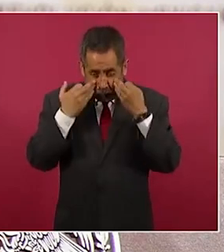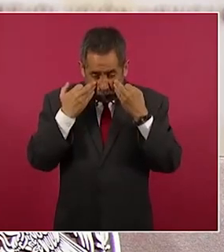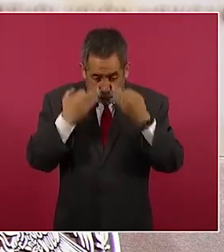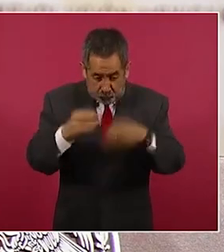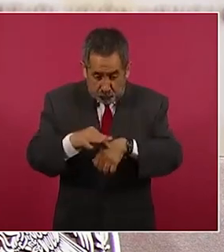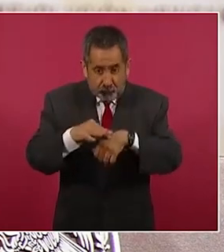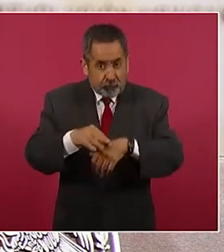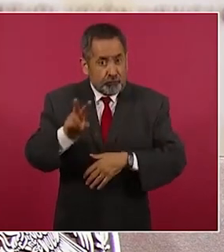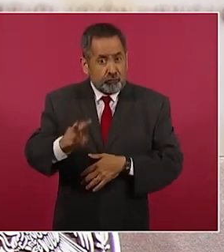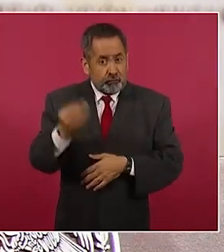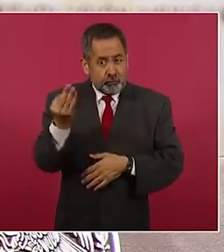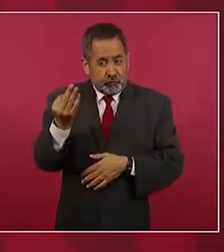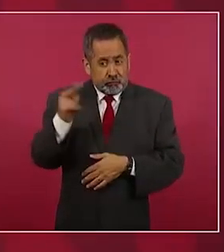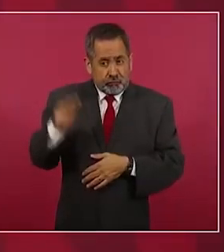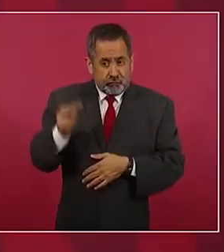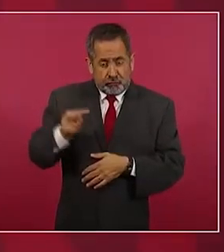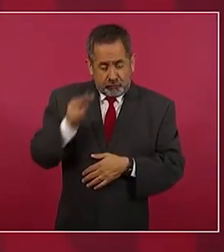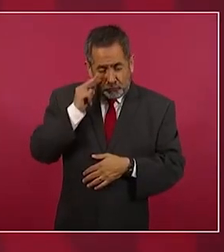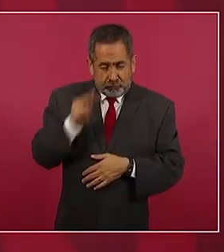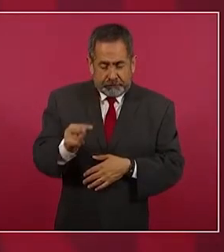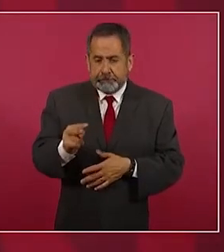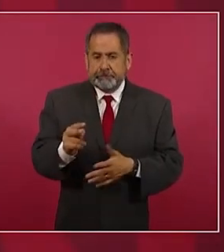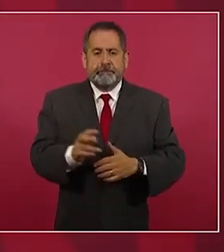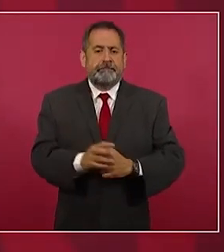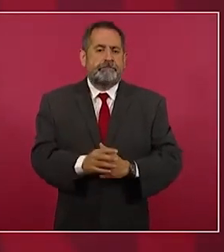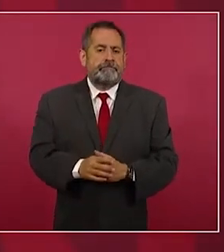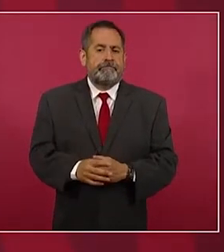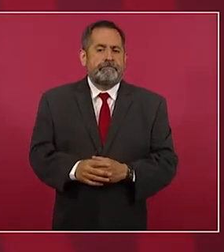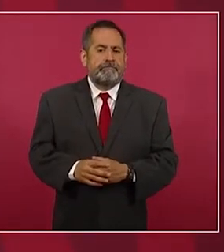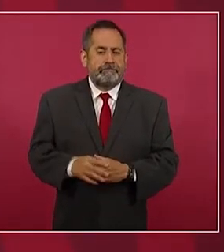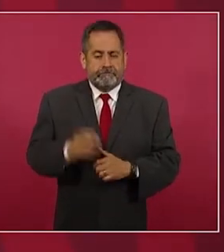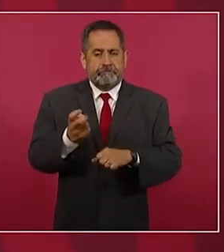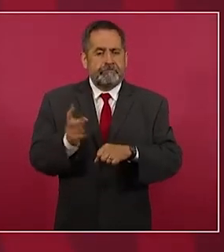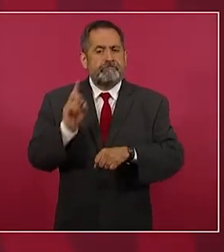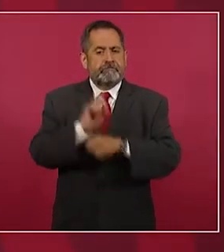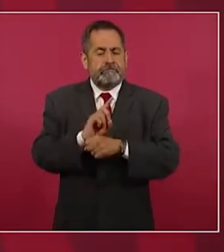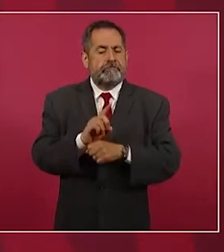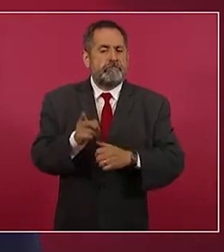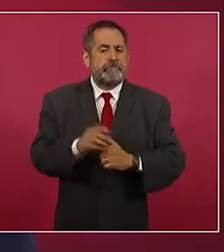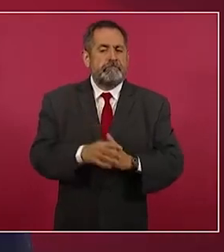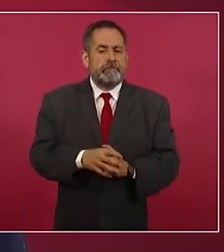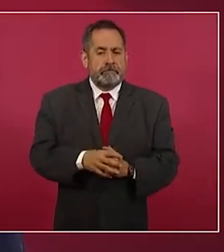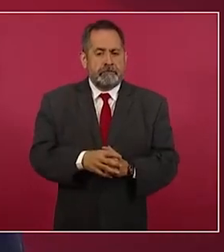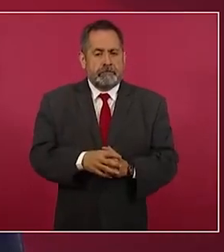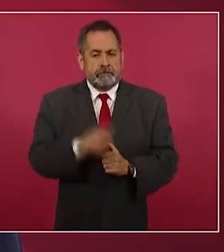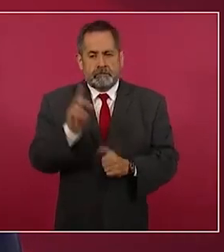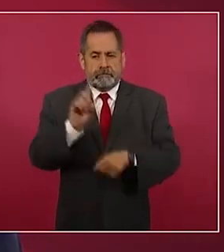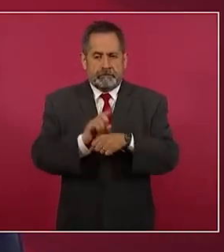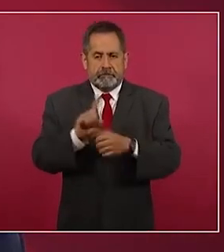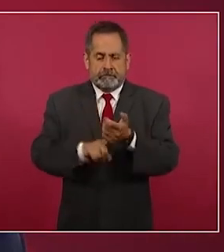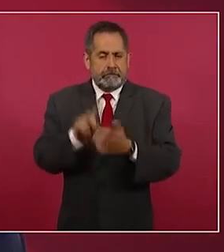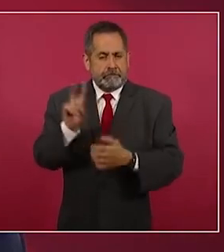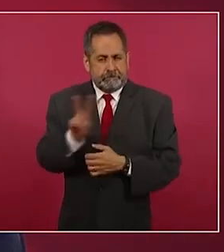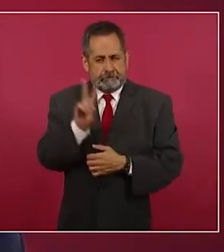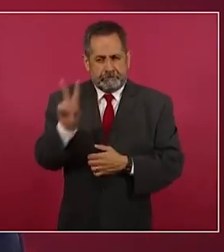el día viernes.